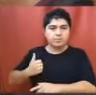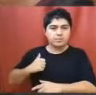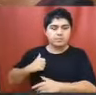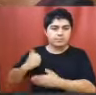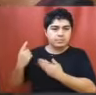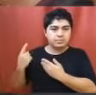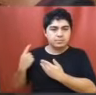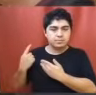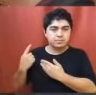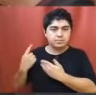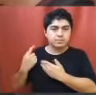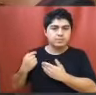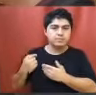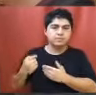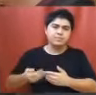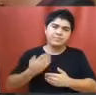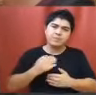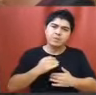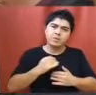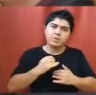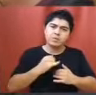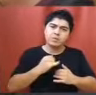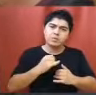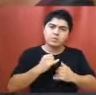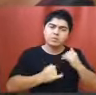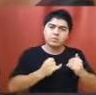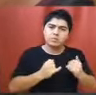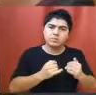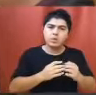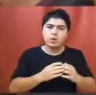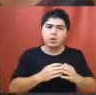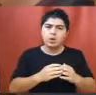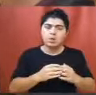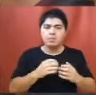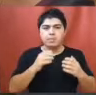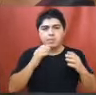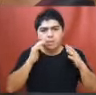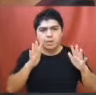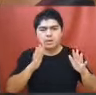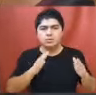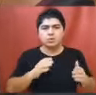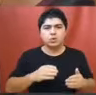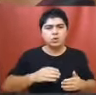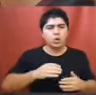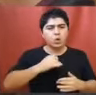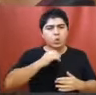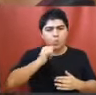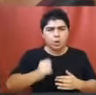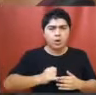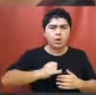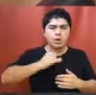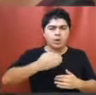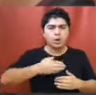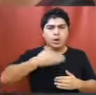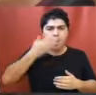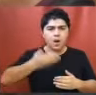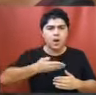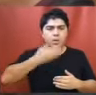nos decían, bueno, lógicamente que por ahí hablamos mucho al respecto ya sobre esta situación,